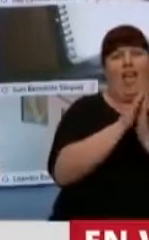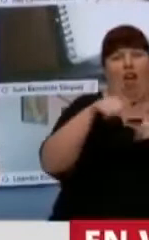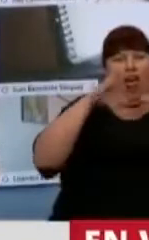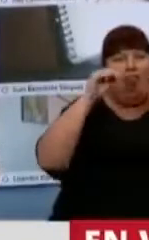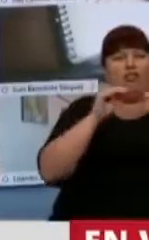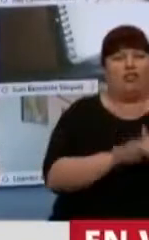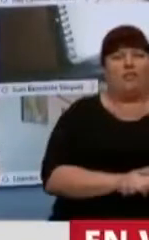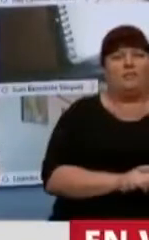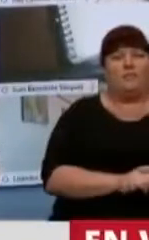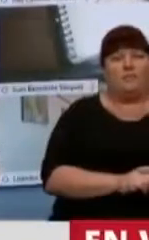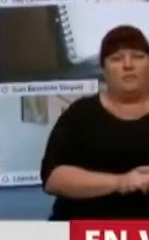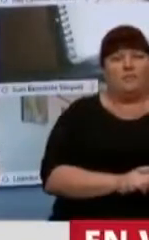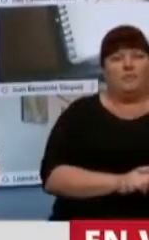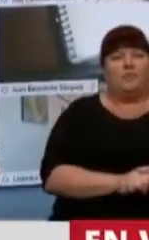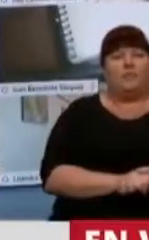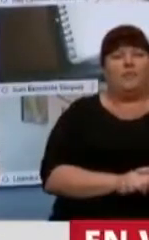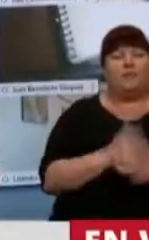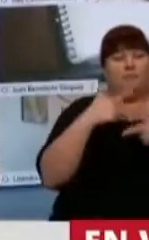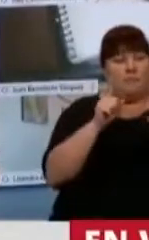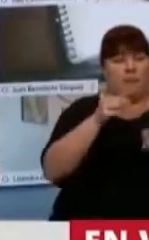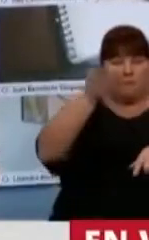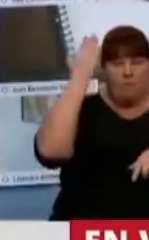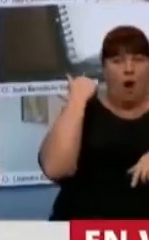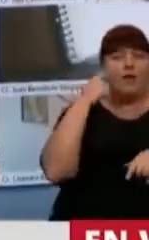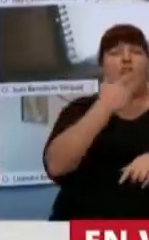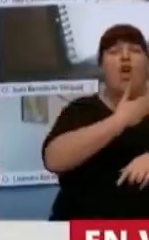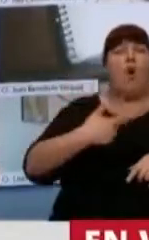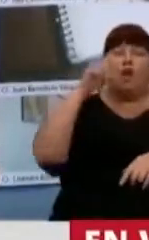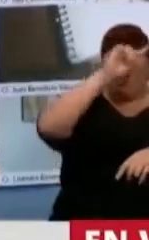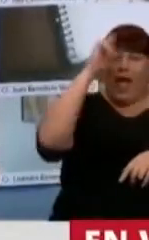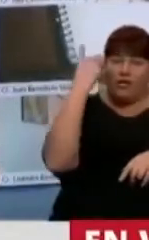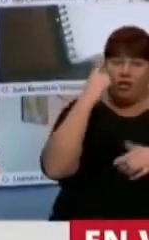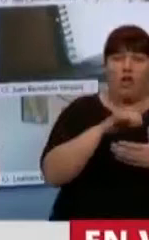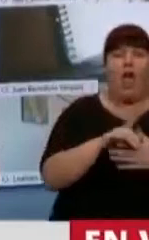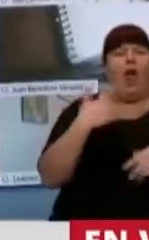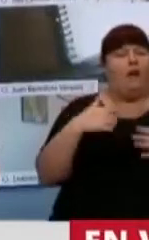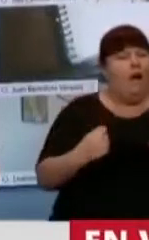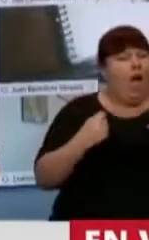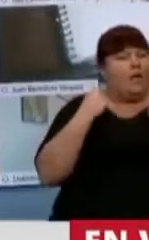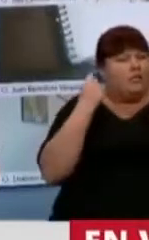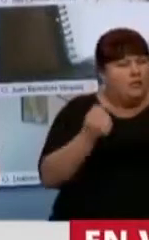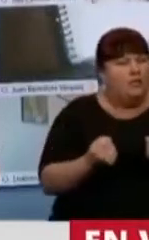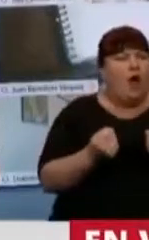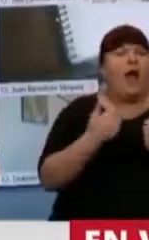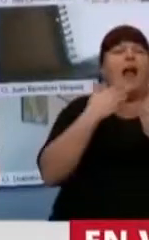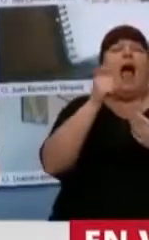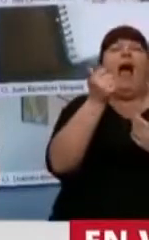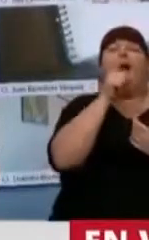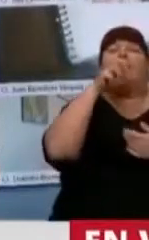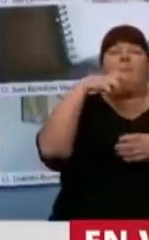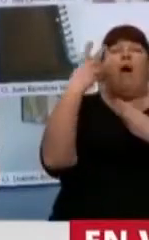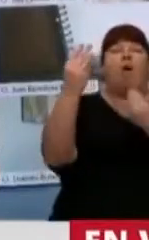ley esta noche, presidente. Como dije, el gobierno nacional ha hecho un esfuerzo a través de los ATP,